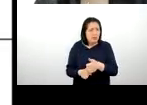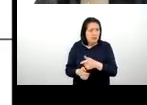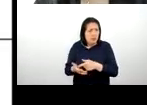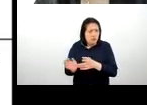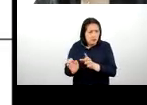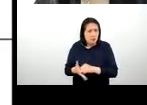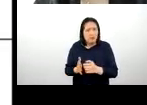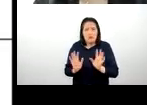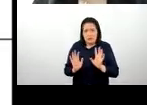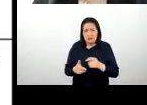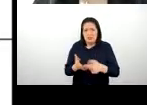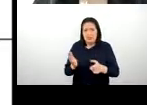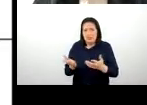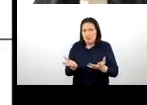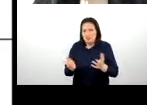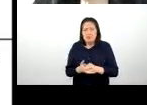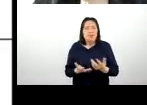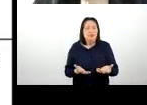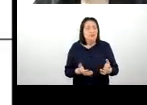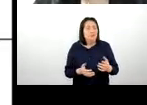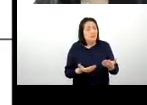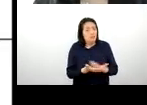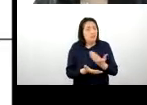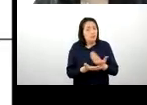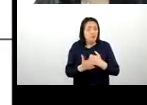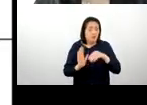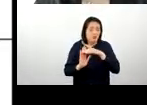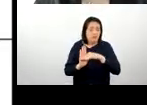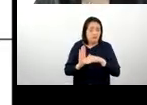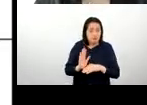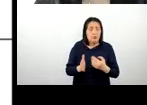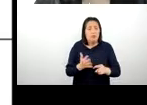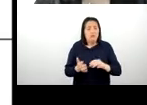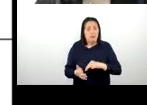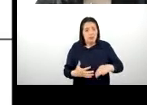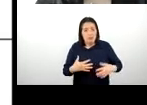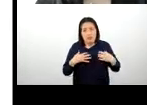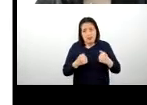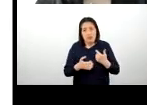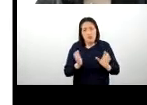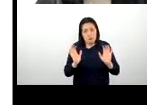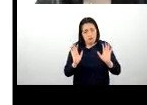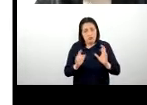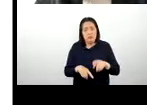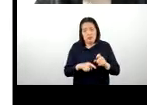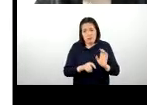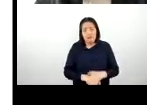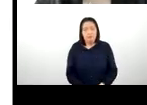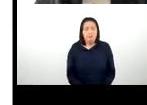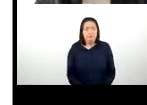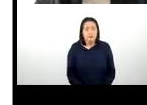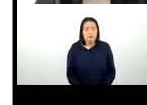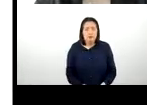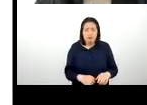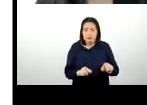está va a estar sujeta a las nuevas disposiciones que se tiene desde el Ministerio de Salud, ¿no? Se